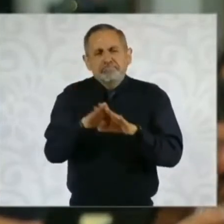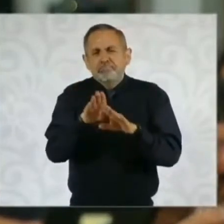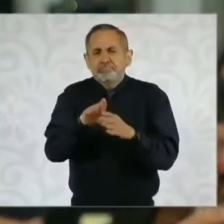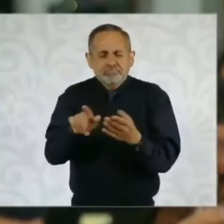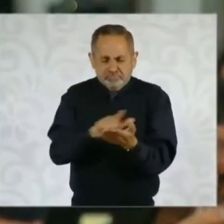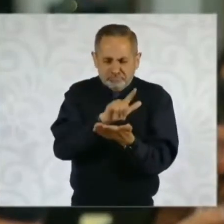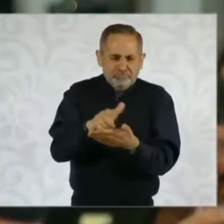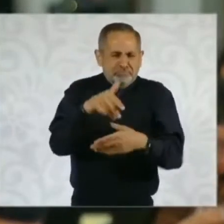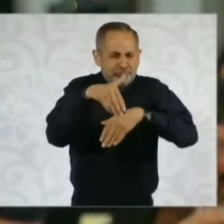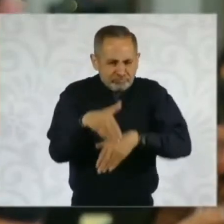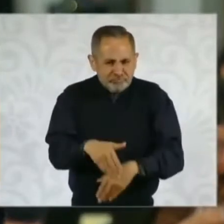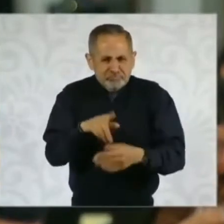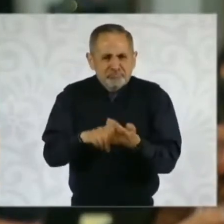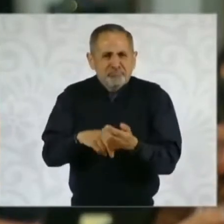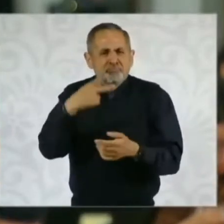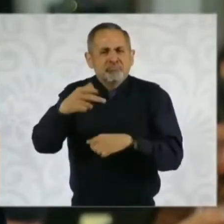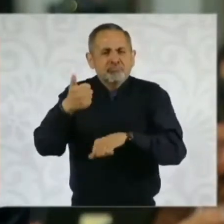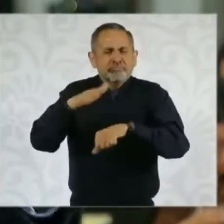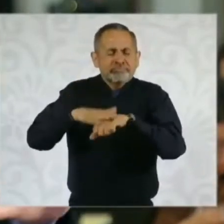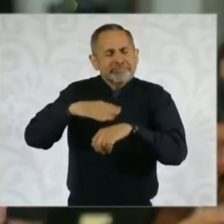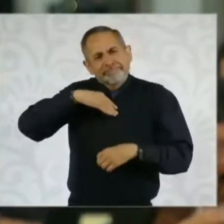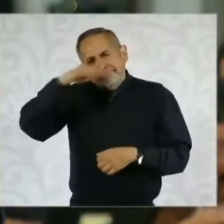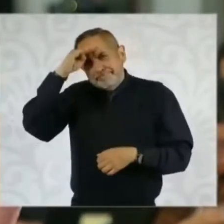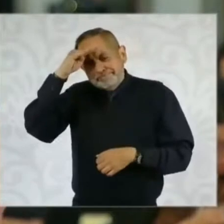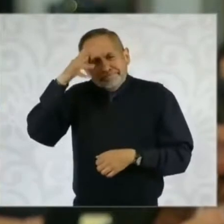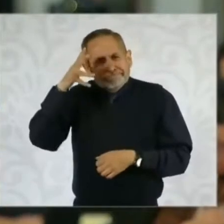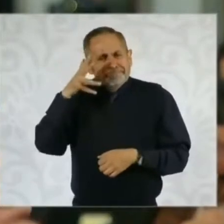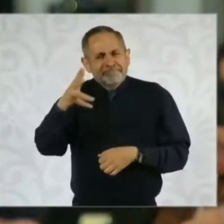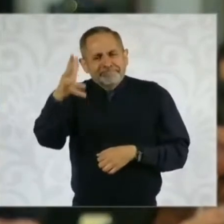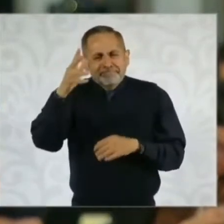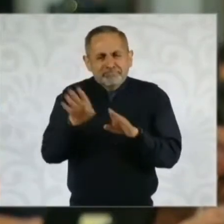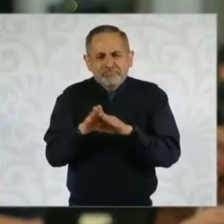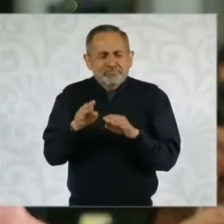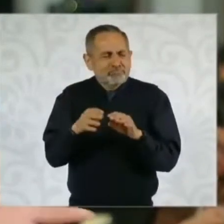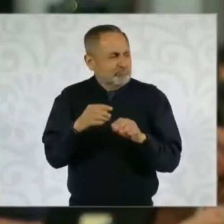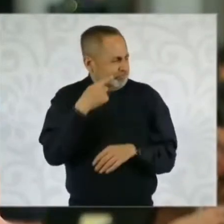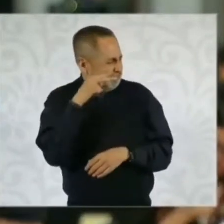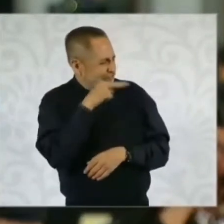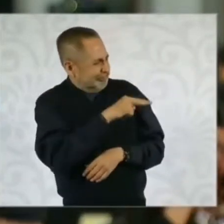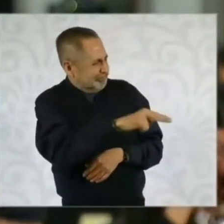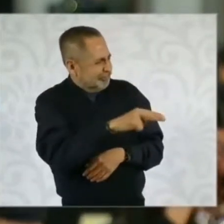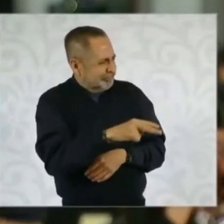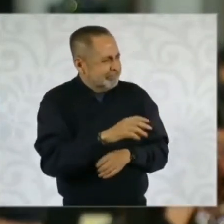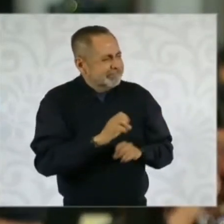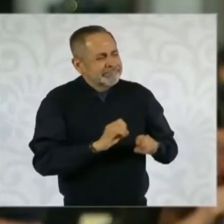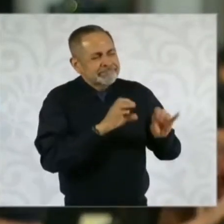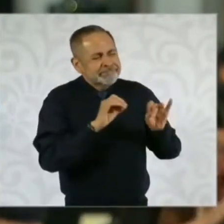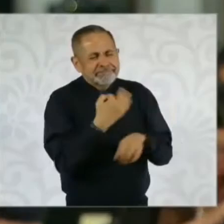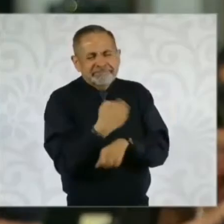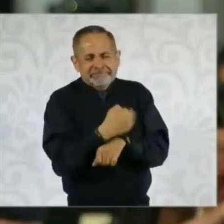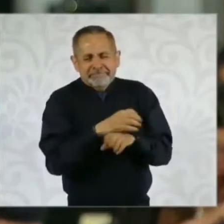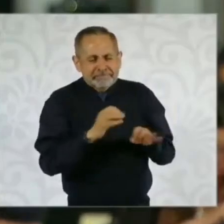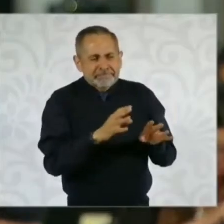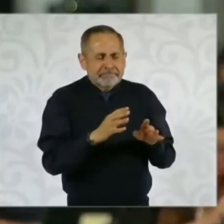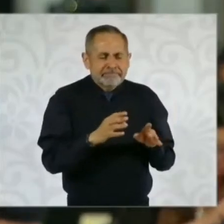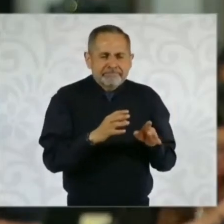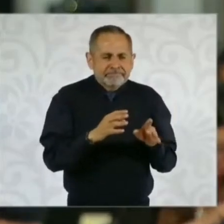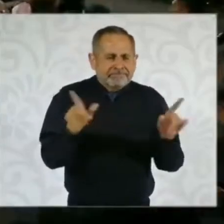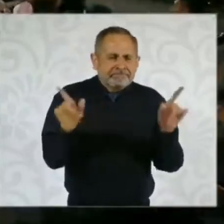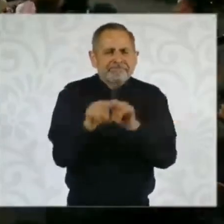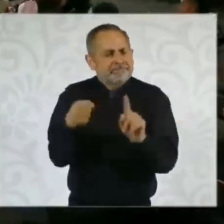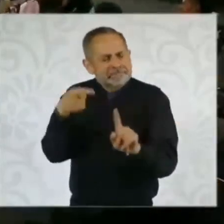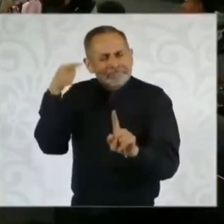en su administración y cómo lo visualiza usted, haciendo una especie de resumen de lo que se ha tocado esta semana en torno a este tema.